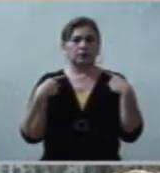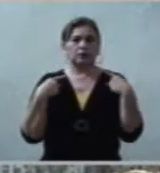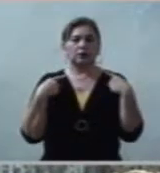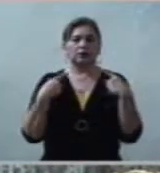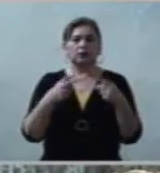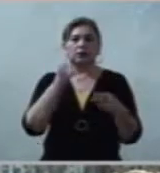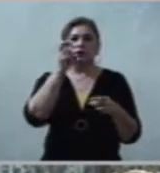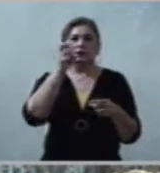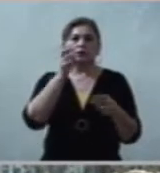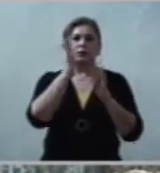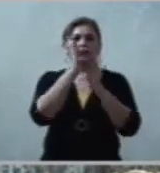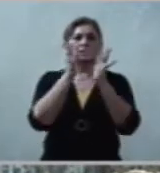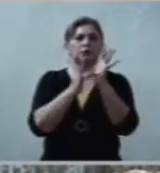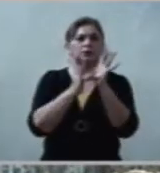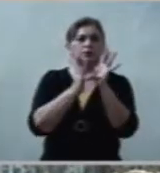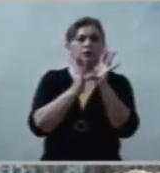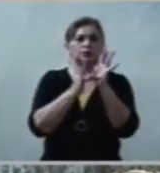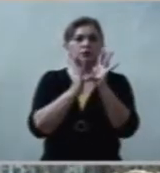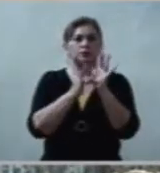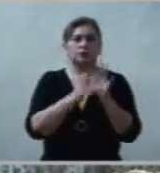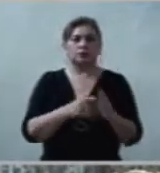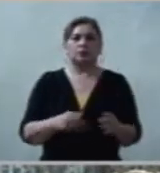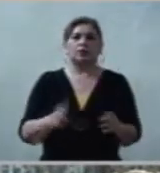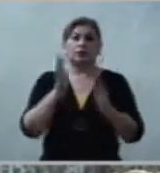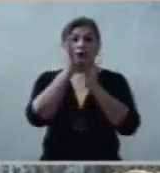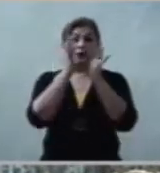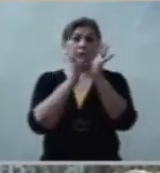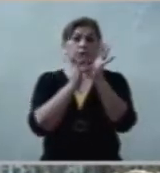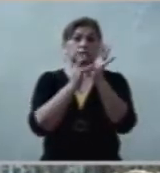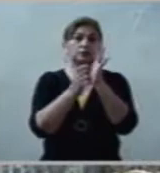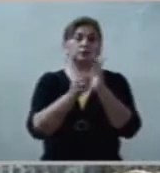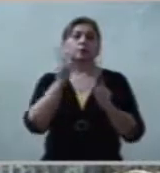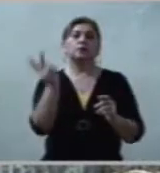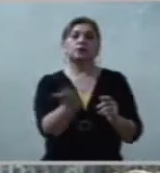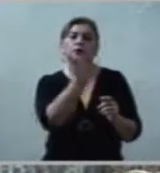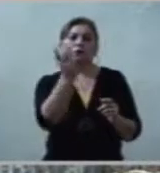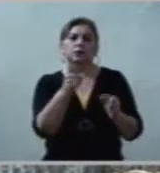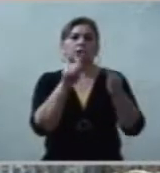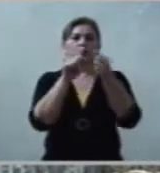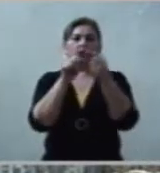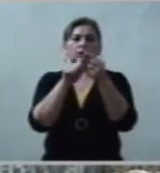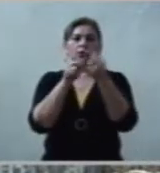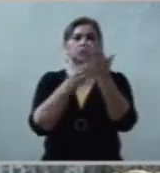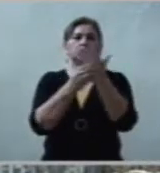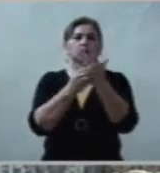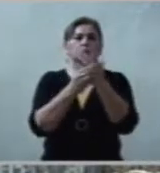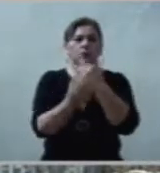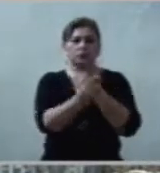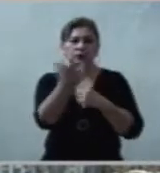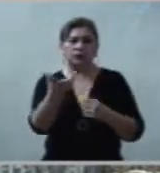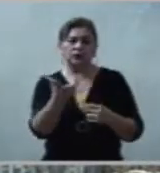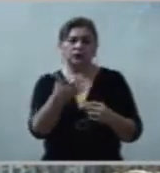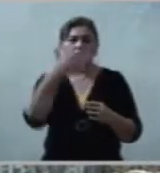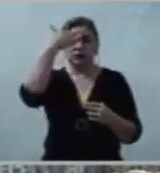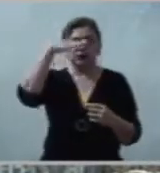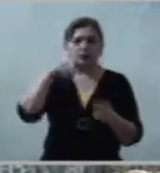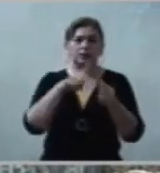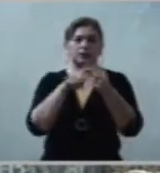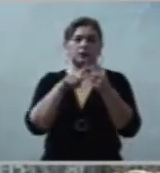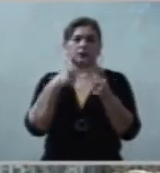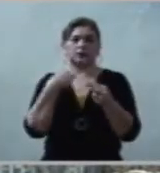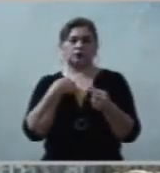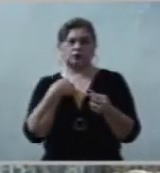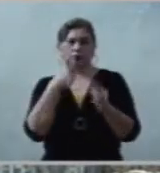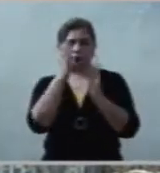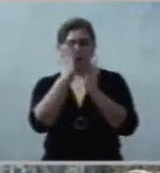apóstoles. ¿Y ustedes, quién dicen que soy yo? Miren, hermanas y hermanos,